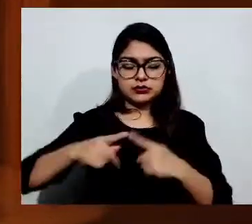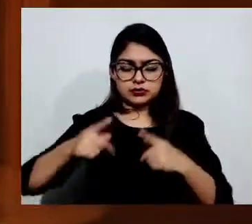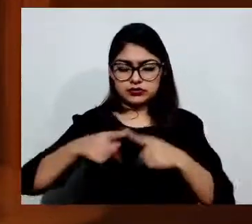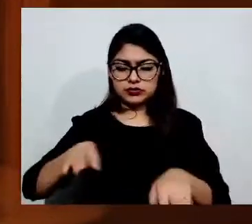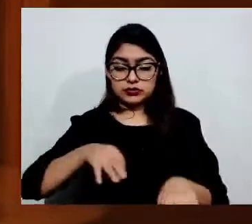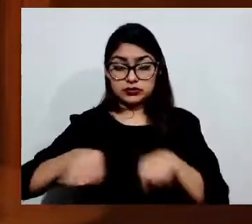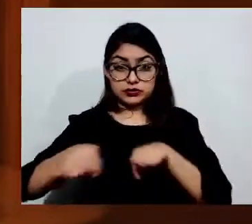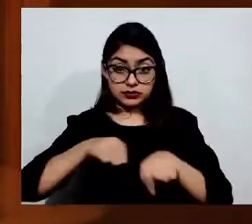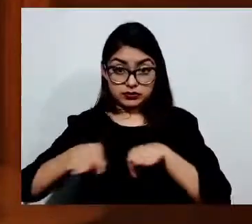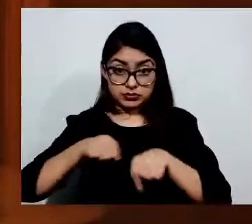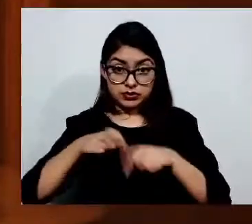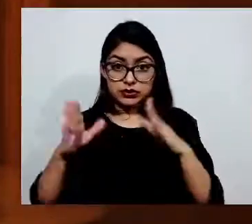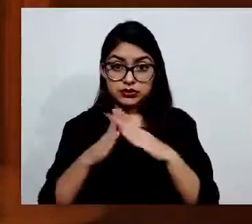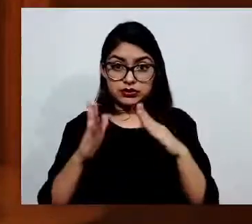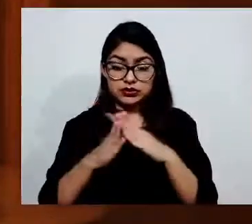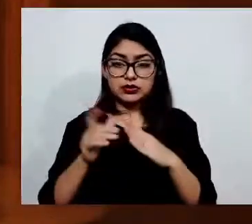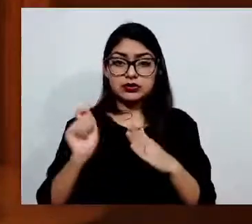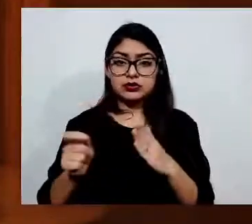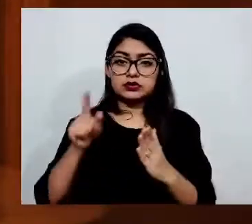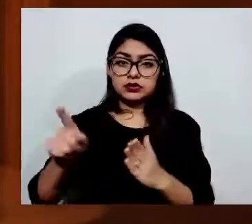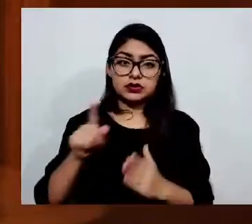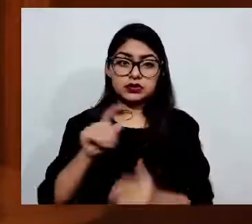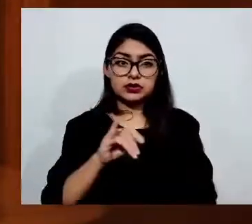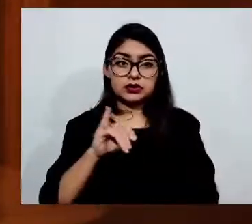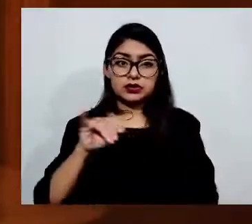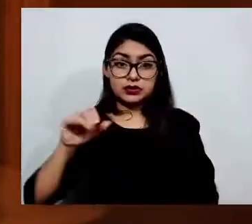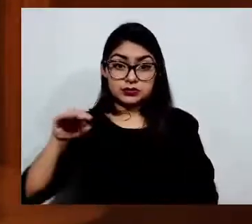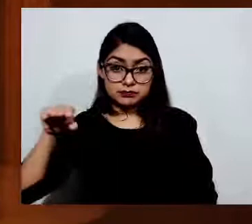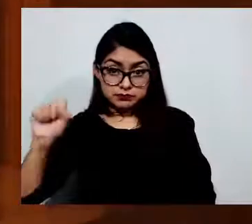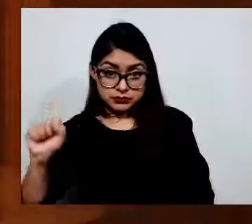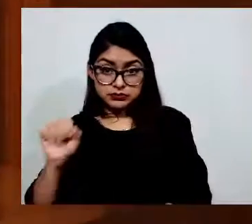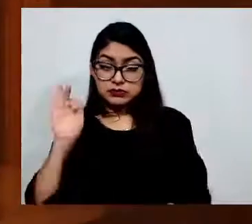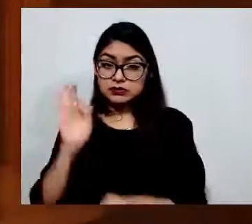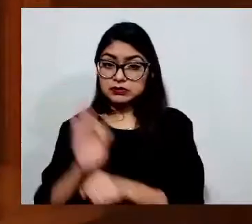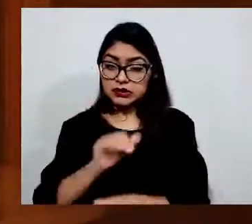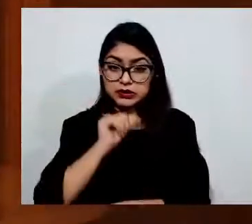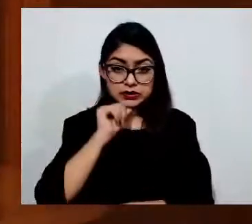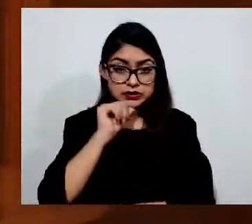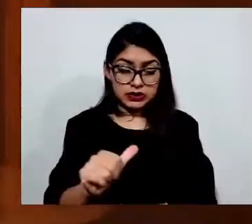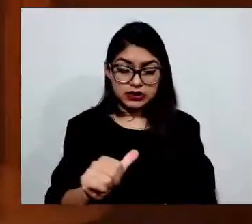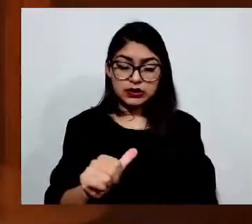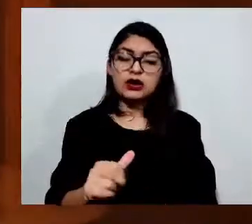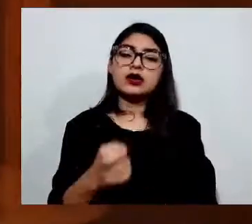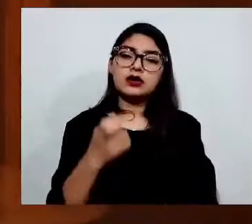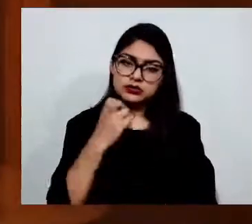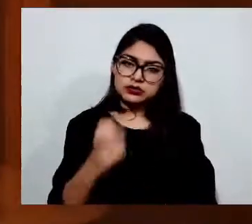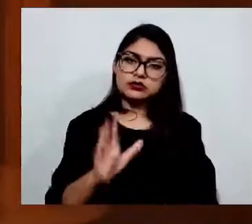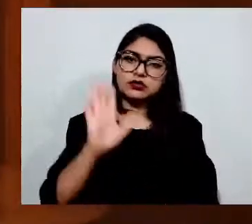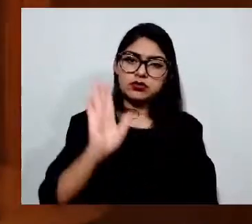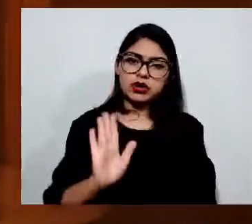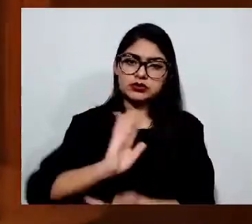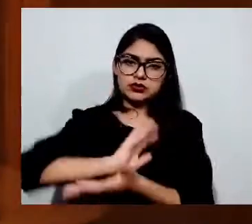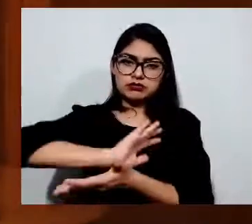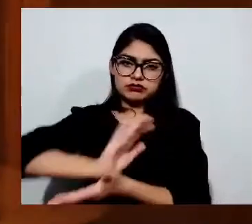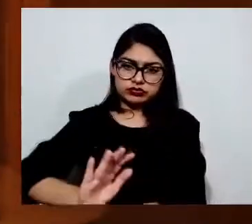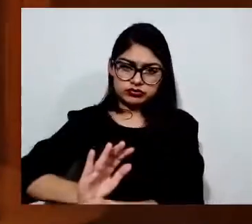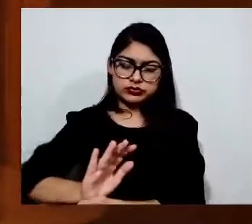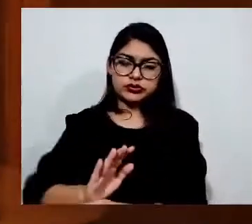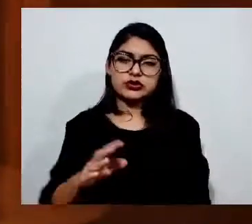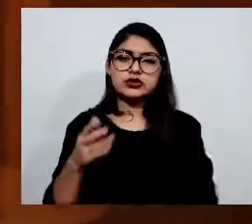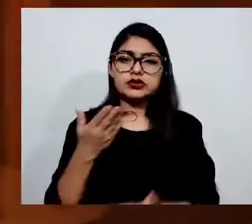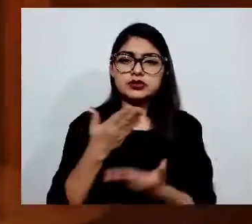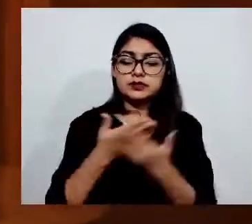Instituto Mexicano del Seguro Social. Es decir, que en ninguna circunstancia su inscripción debe